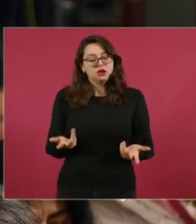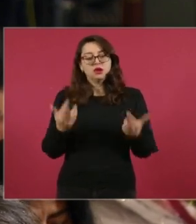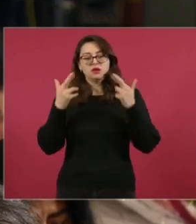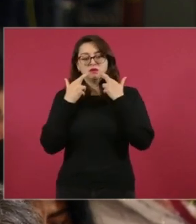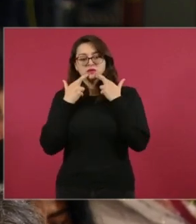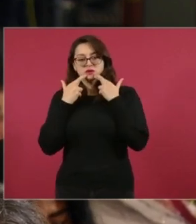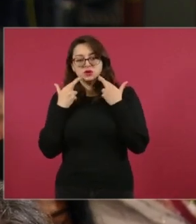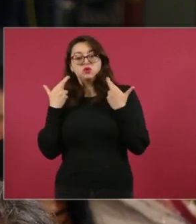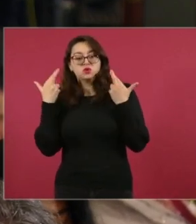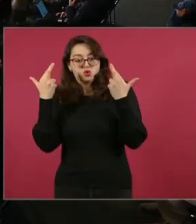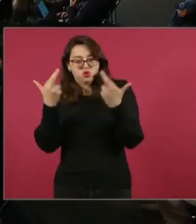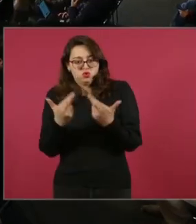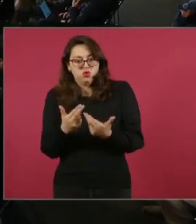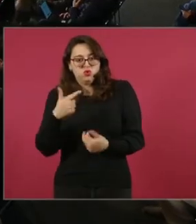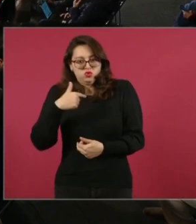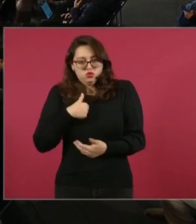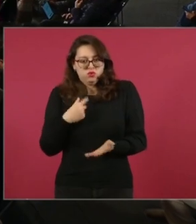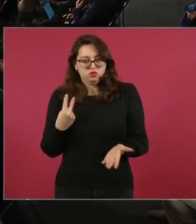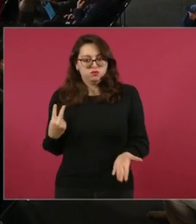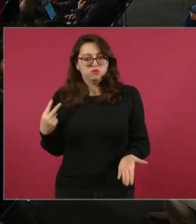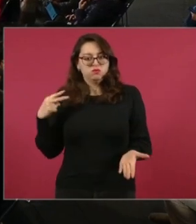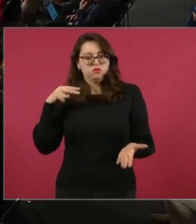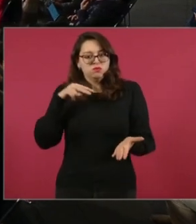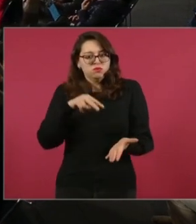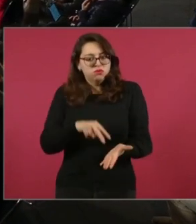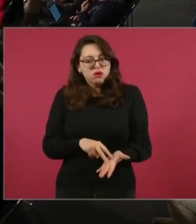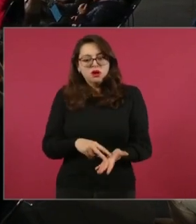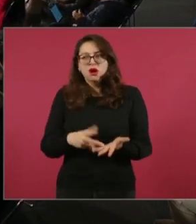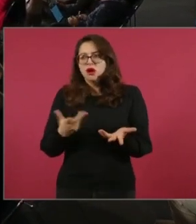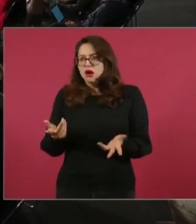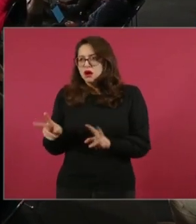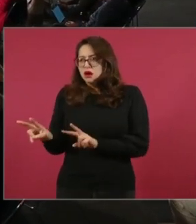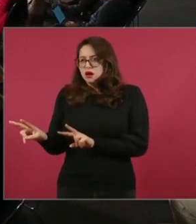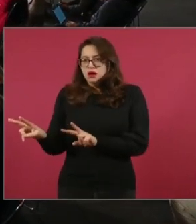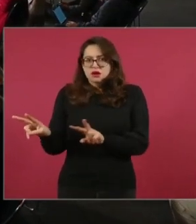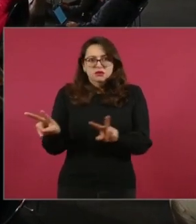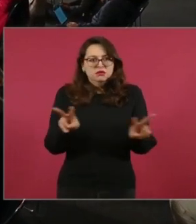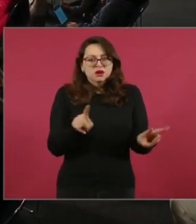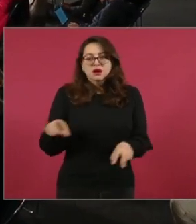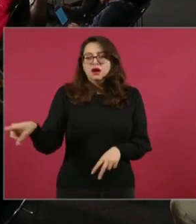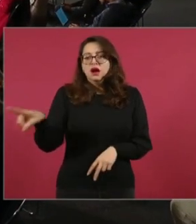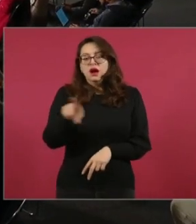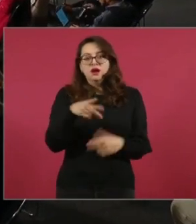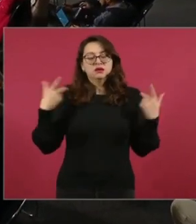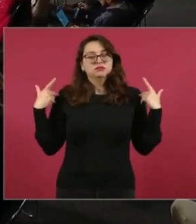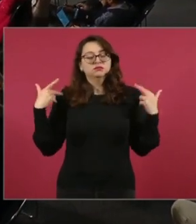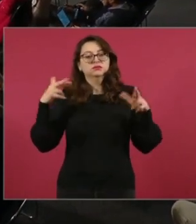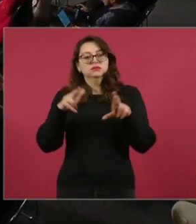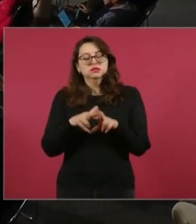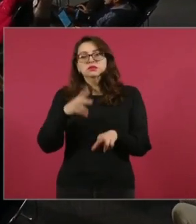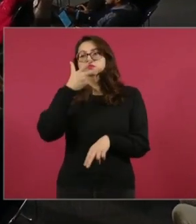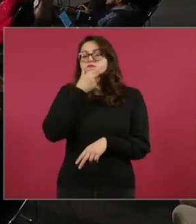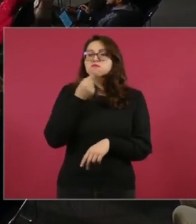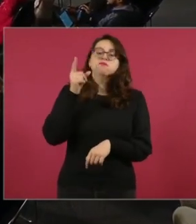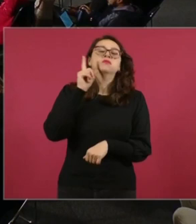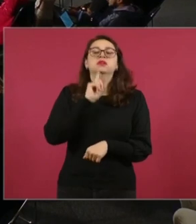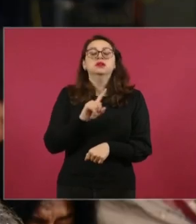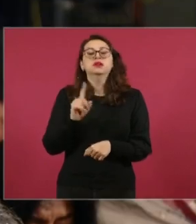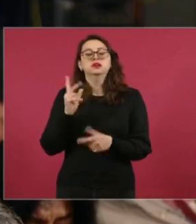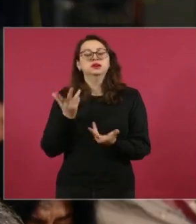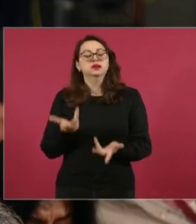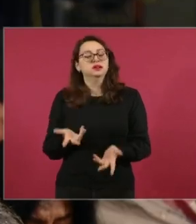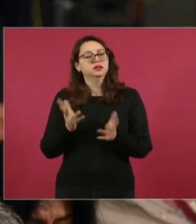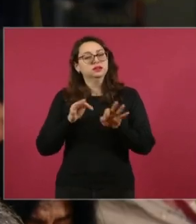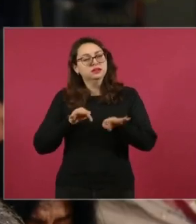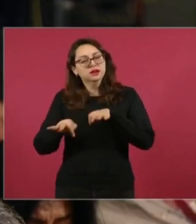el señor Guadalupe Acuña, estuvo en la reunión y me tocó conocer los testimonios. Personas enfermas, maestras enfermas, maestros que tienen más